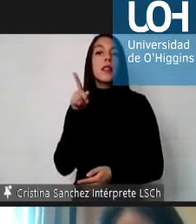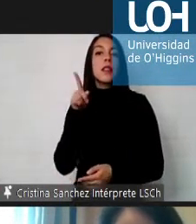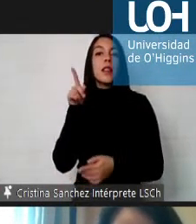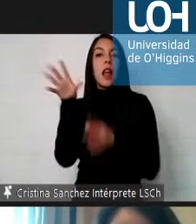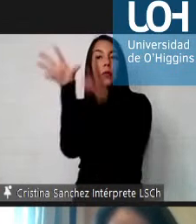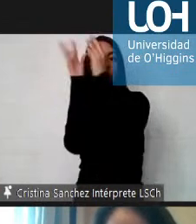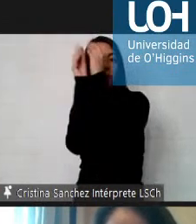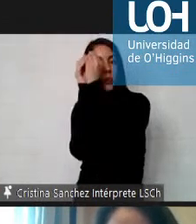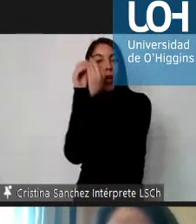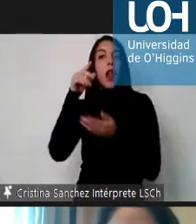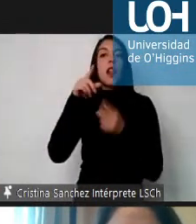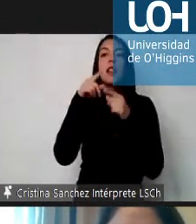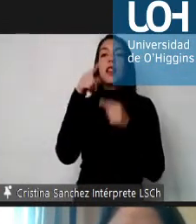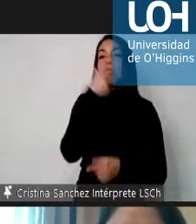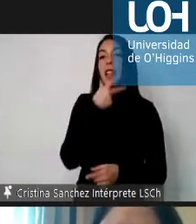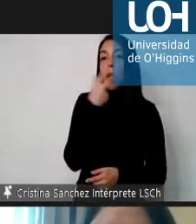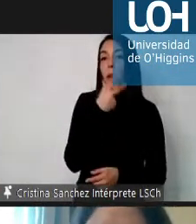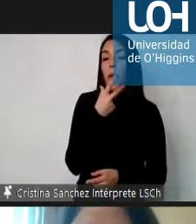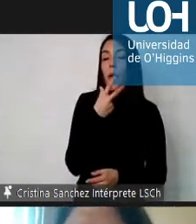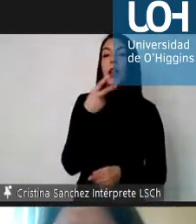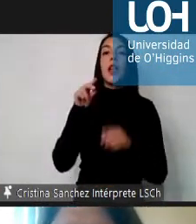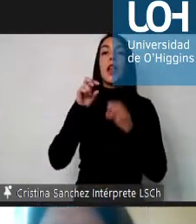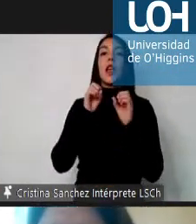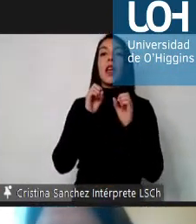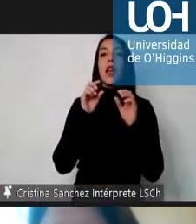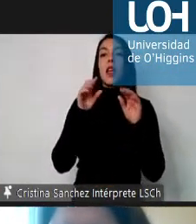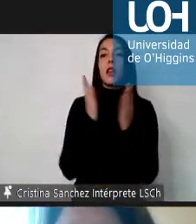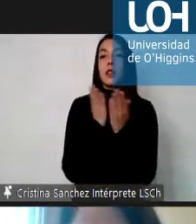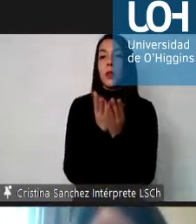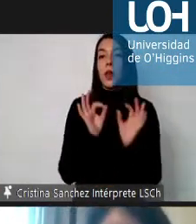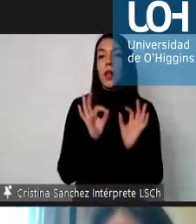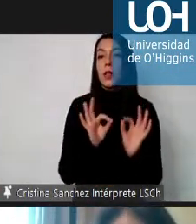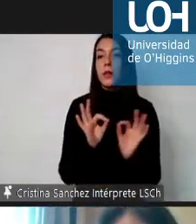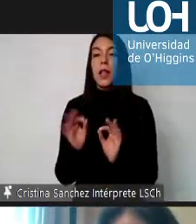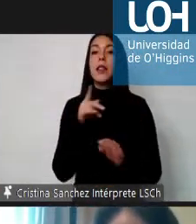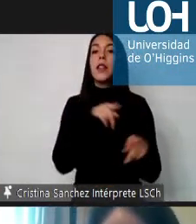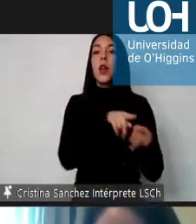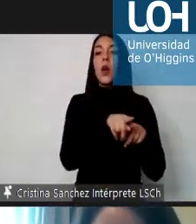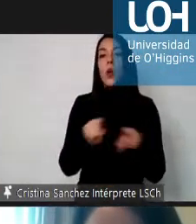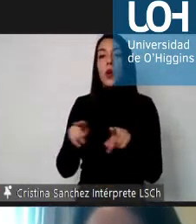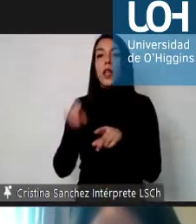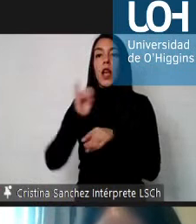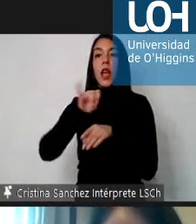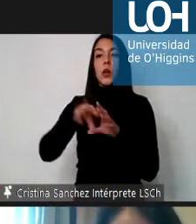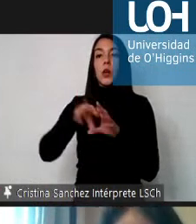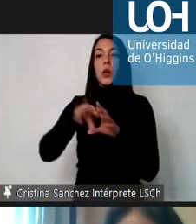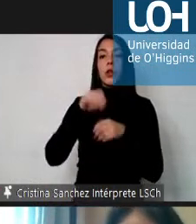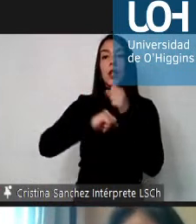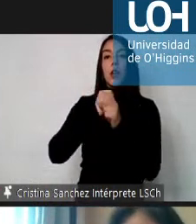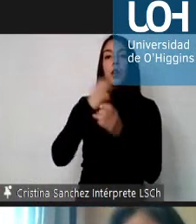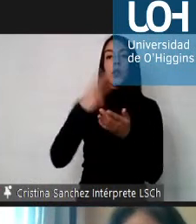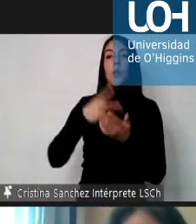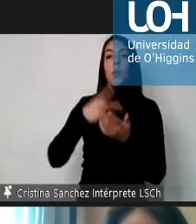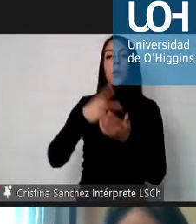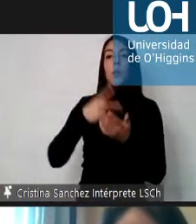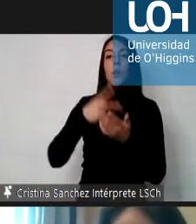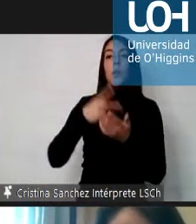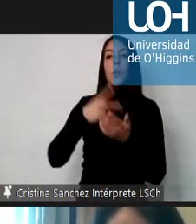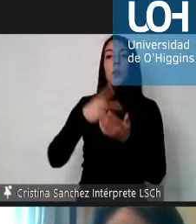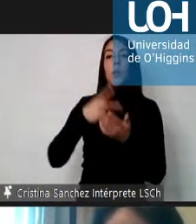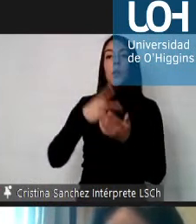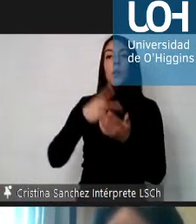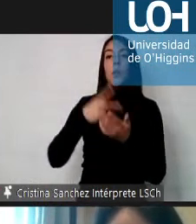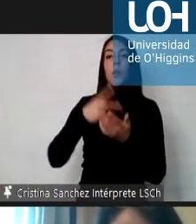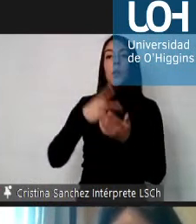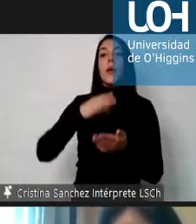especiales e inclusión educacional. Fue además coordinadora de la Red de Educación Superior Inclusiva desde el año 2011 hasta el 2018 y